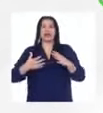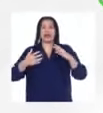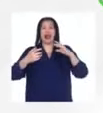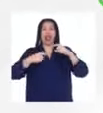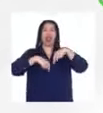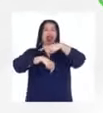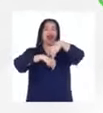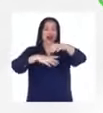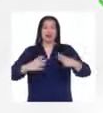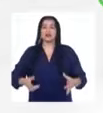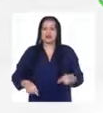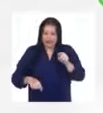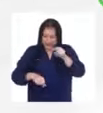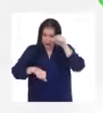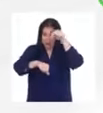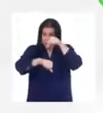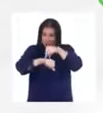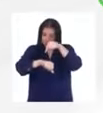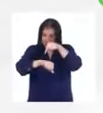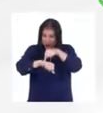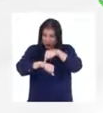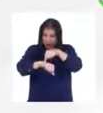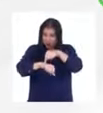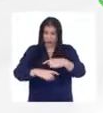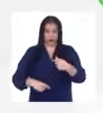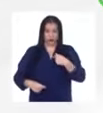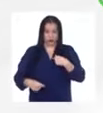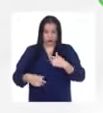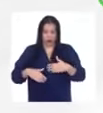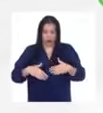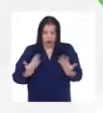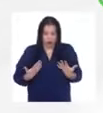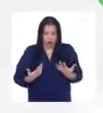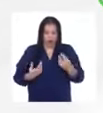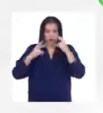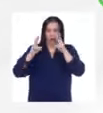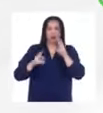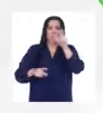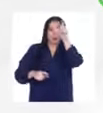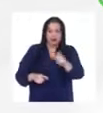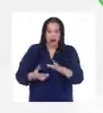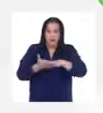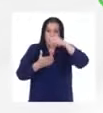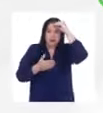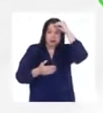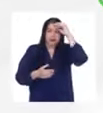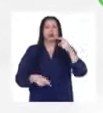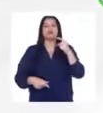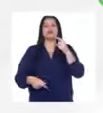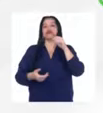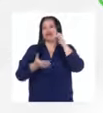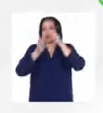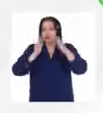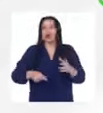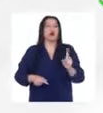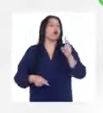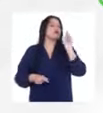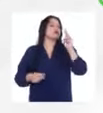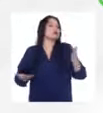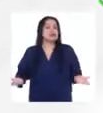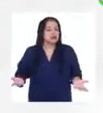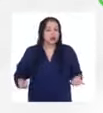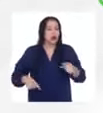ese ese momento específico en donde yo puedo ver que una persona ha aprendido más un estudiante o un docente o o